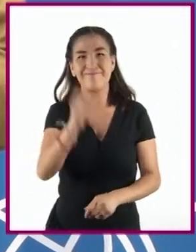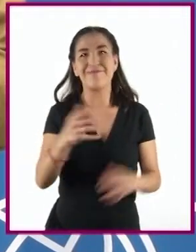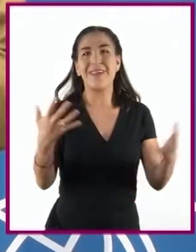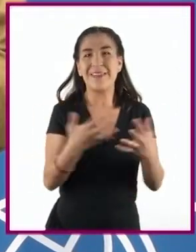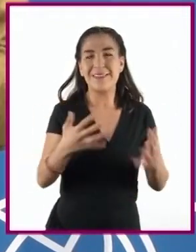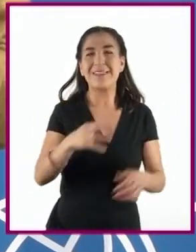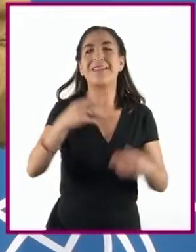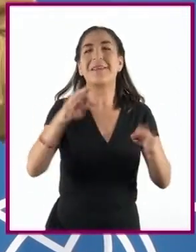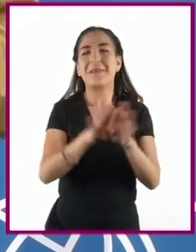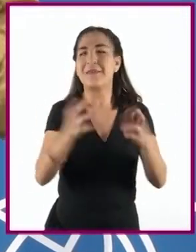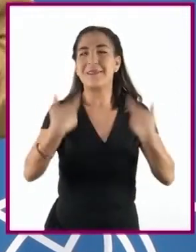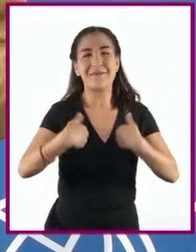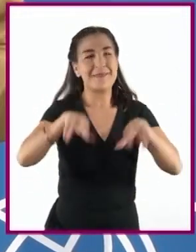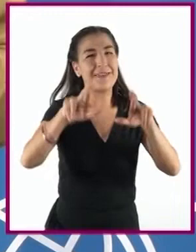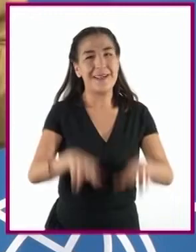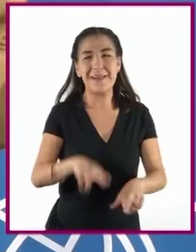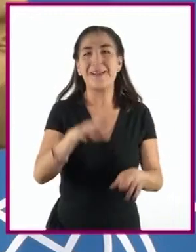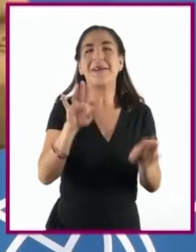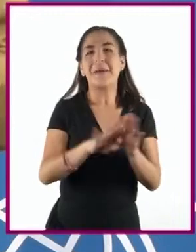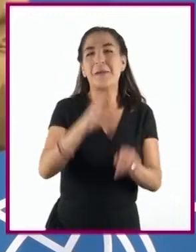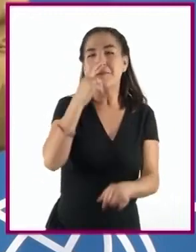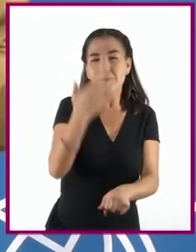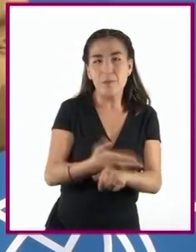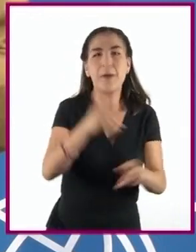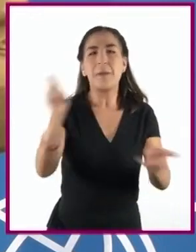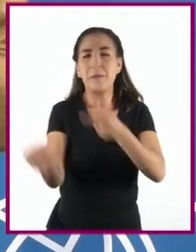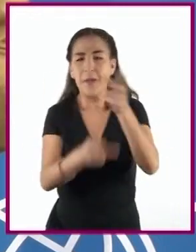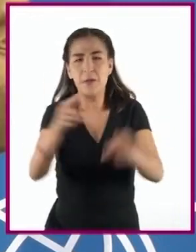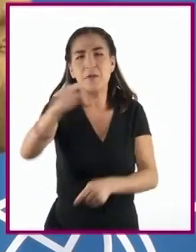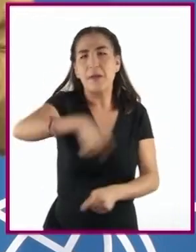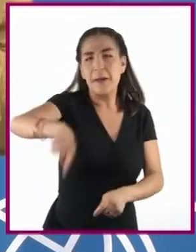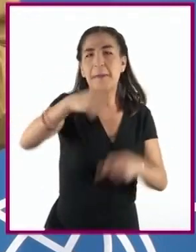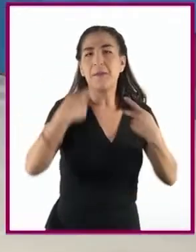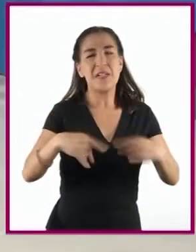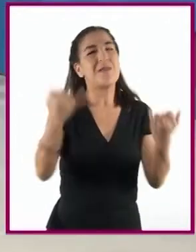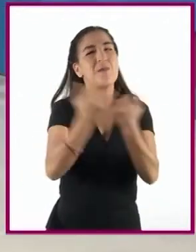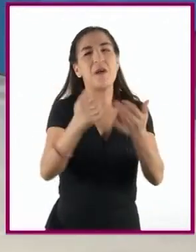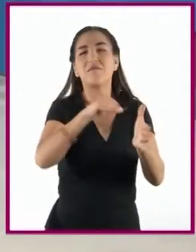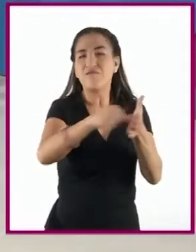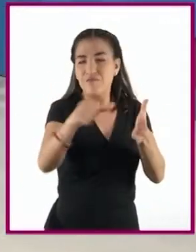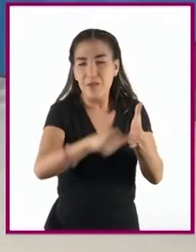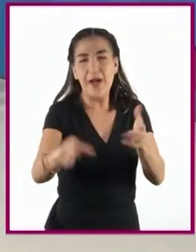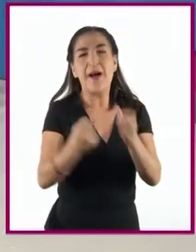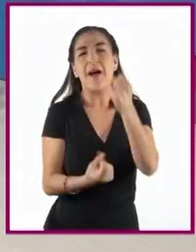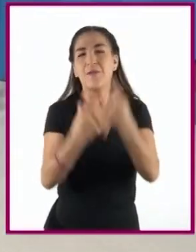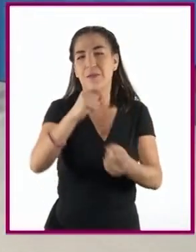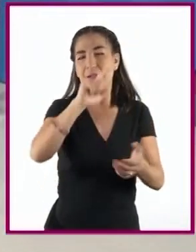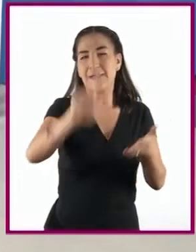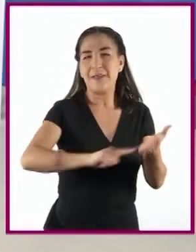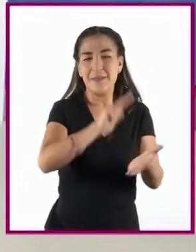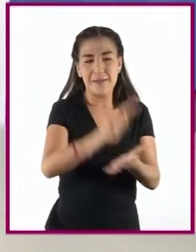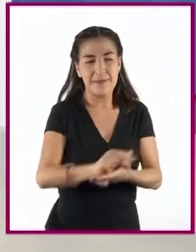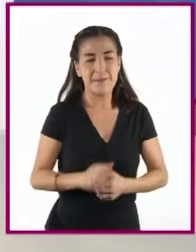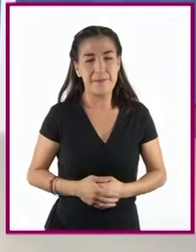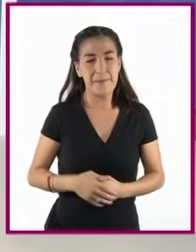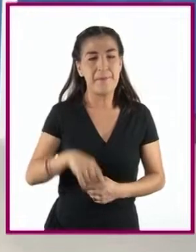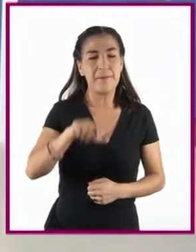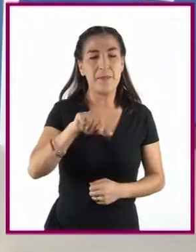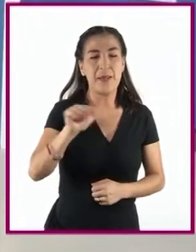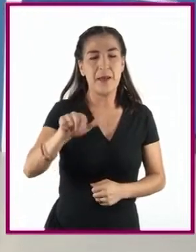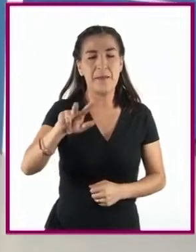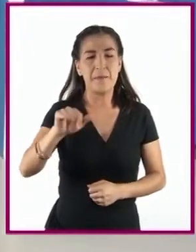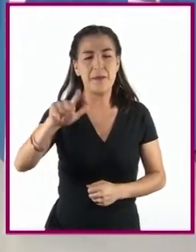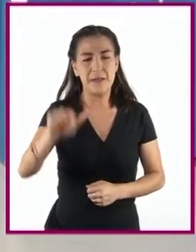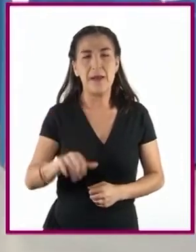nombramientos, convocar consultas ciudadanas y vetar leyes. Posteriormente, Manuel Ávila Camacho fue